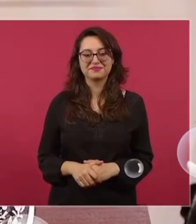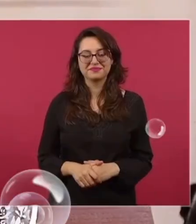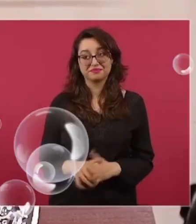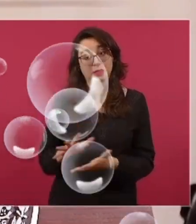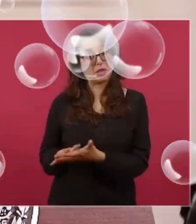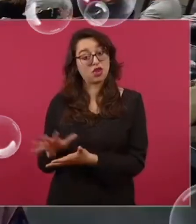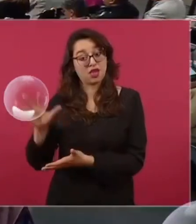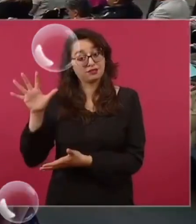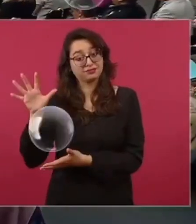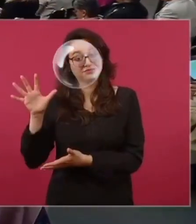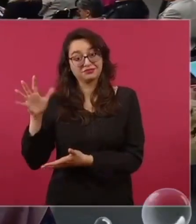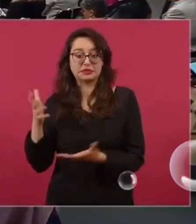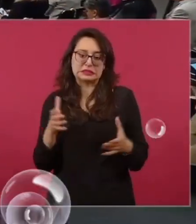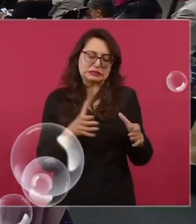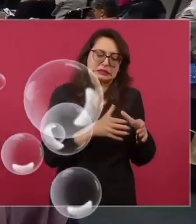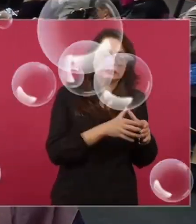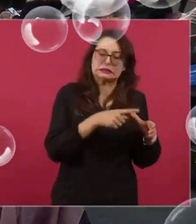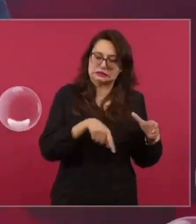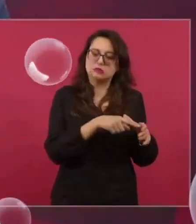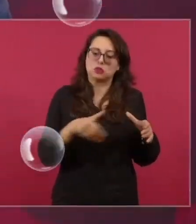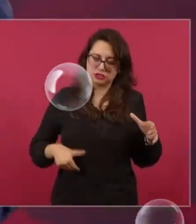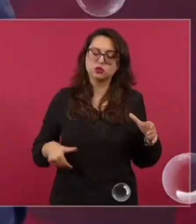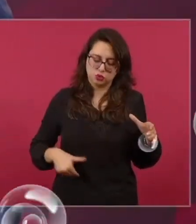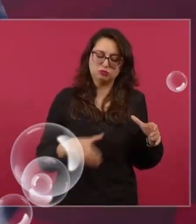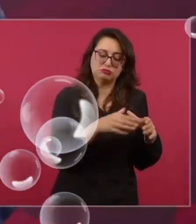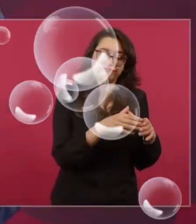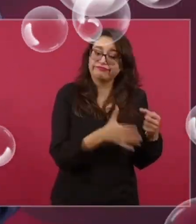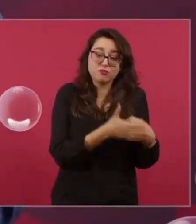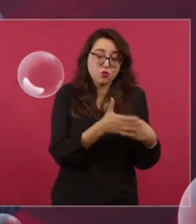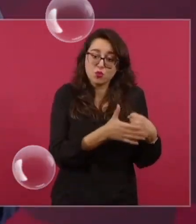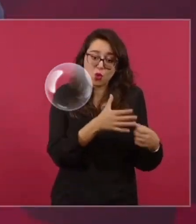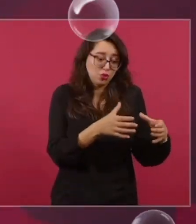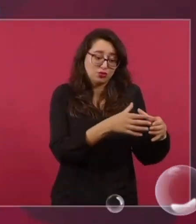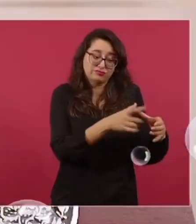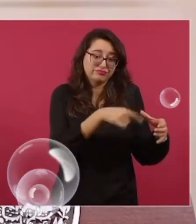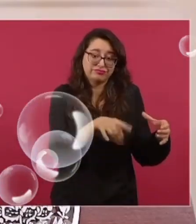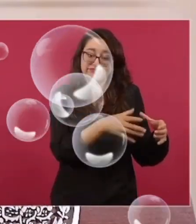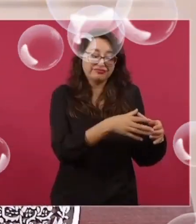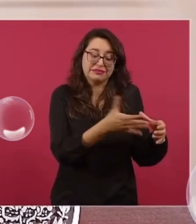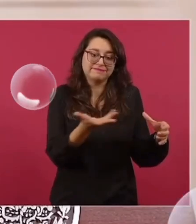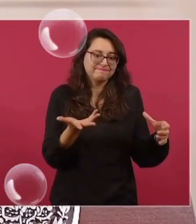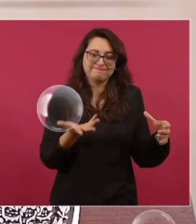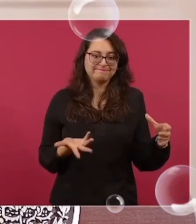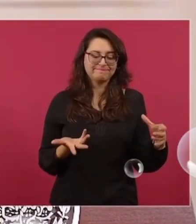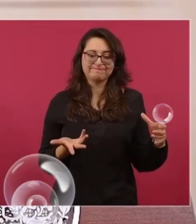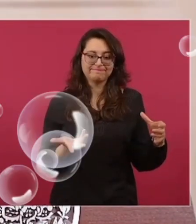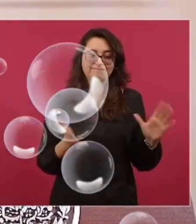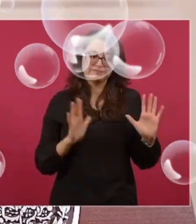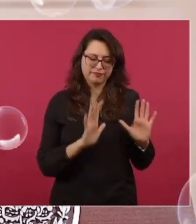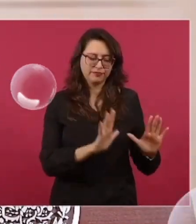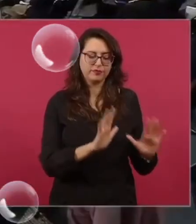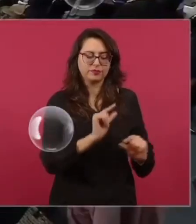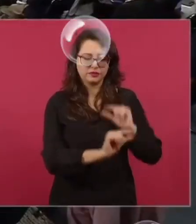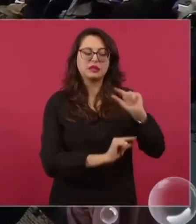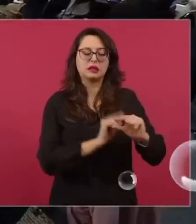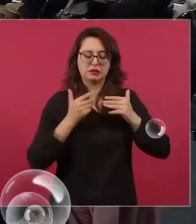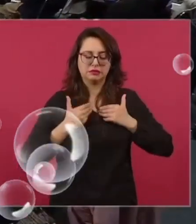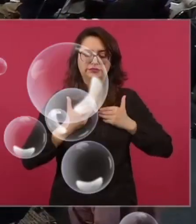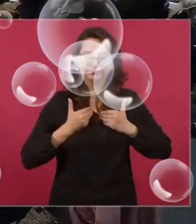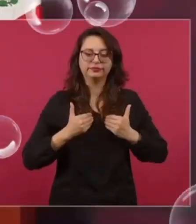La mayoría, entonces sí hay algunos que están molestos, pero ahí van a ir poco a poco,